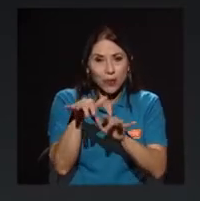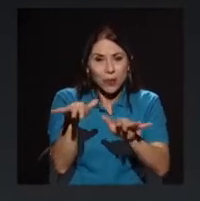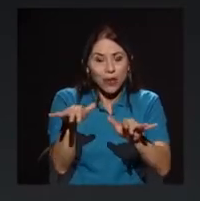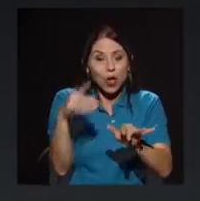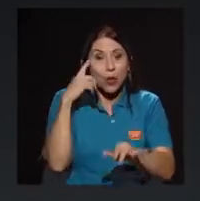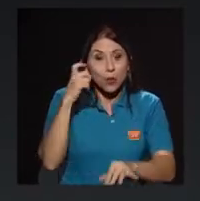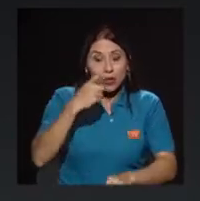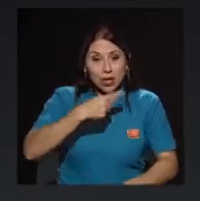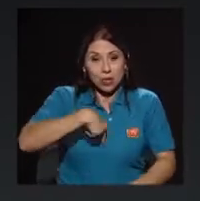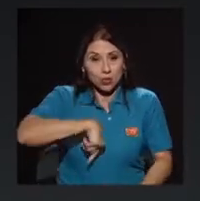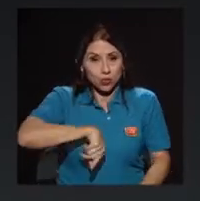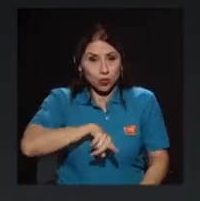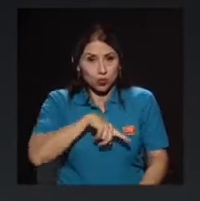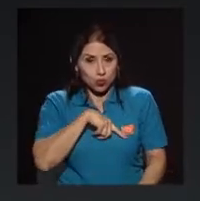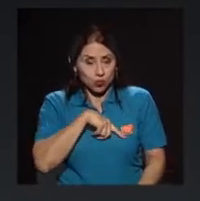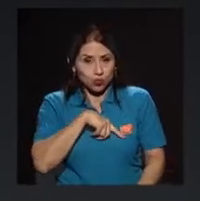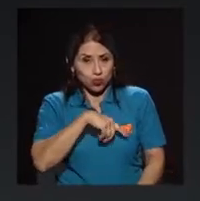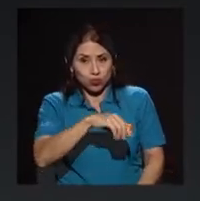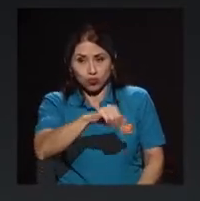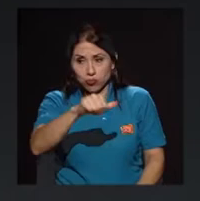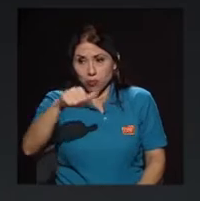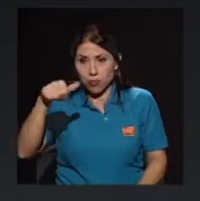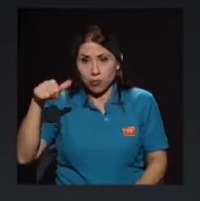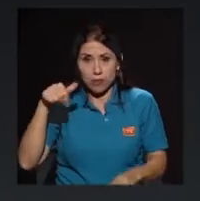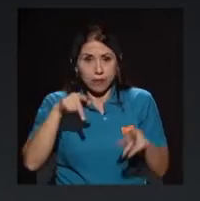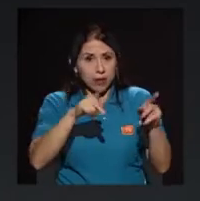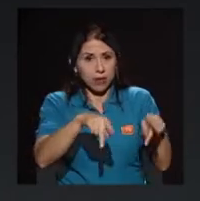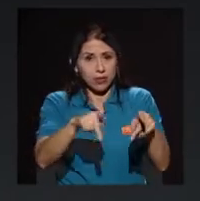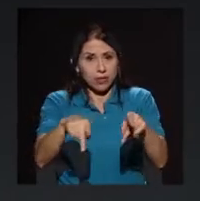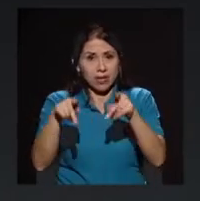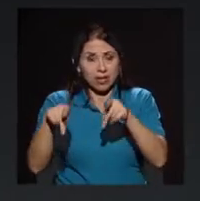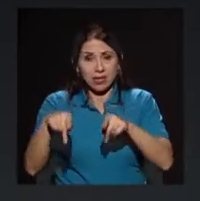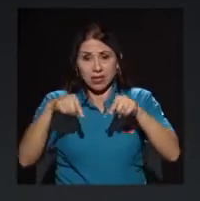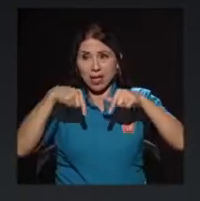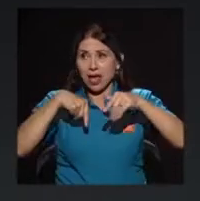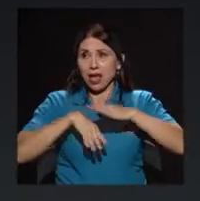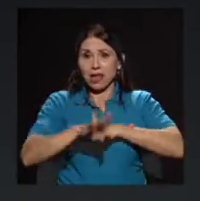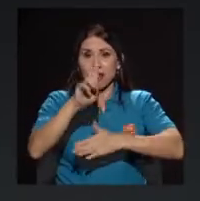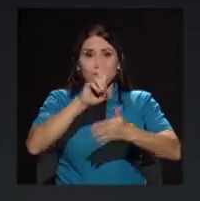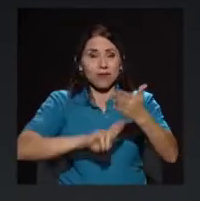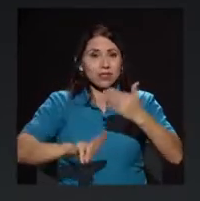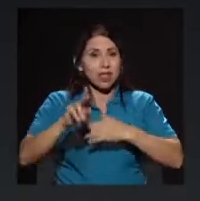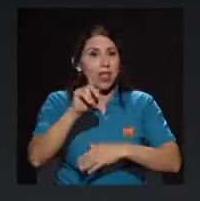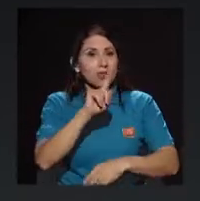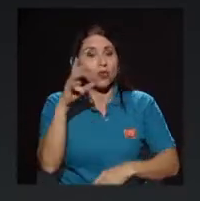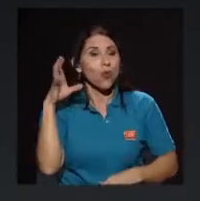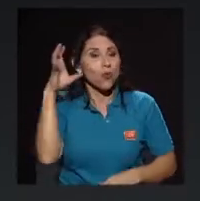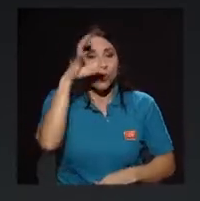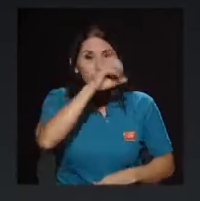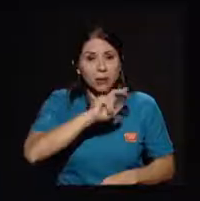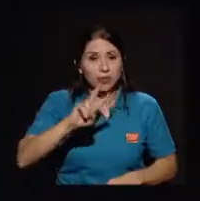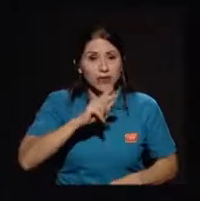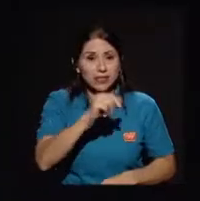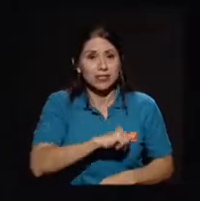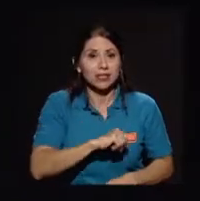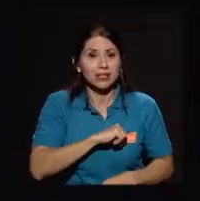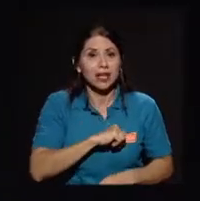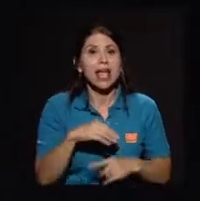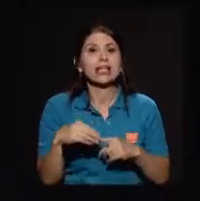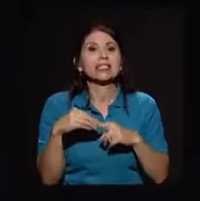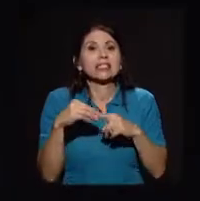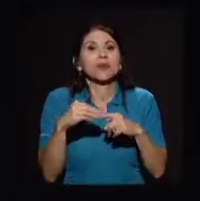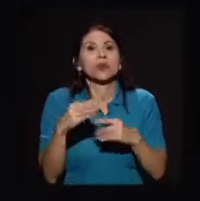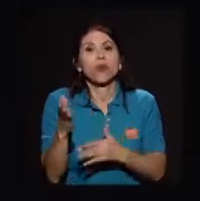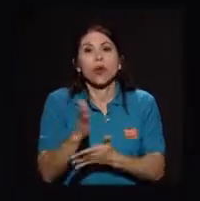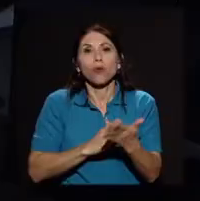el resto de la gente que estamos en la universidad, excepto cuando algo no funcionaba. Entonces, nos quedamos y digo, ¡ah, qué quita!